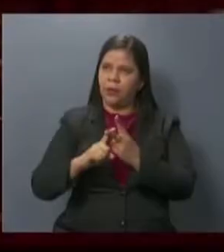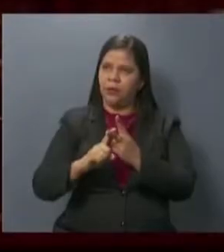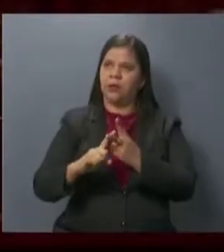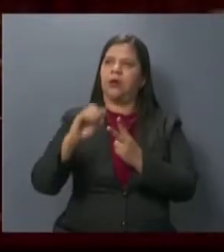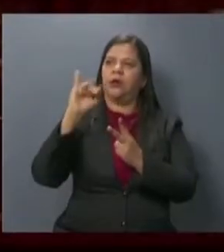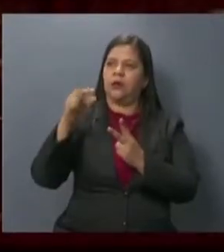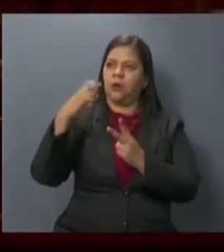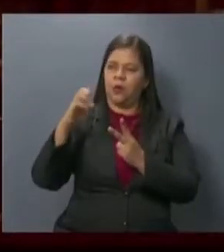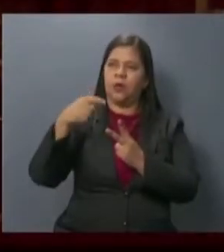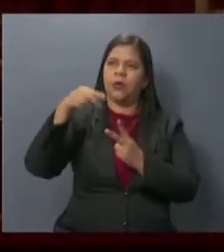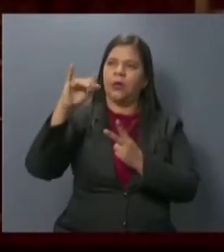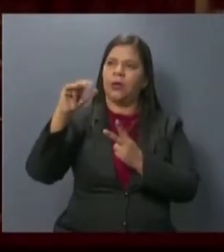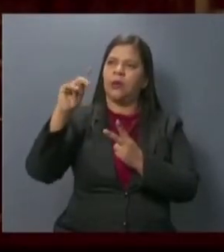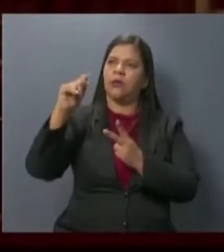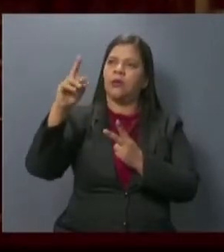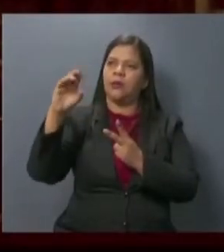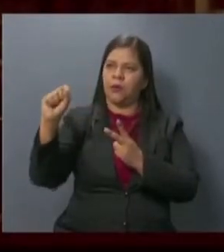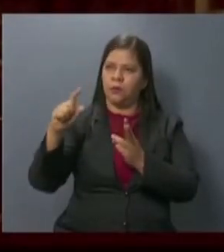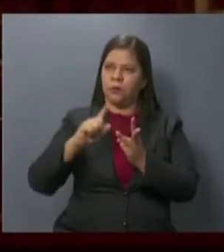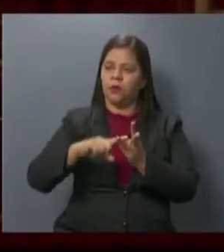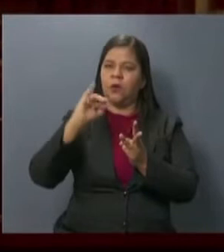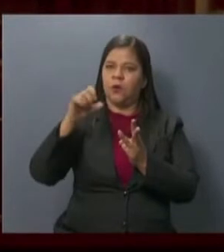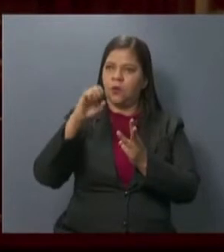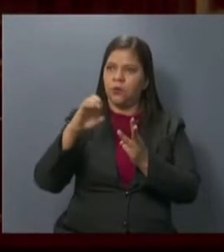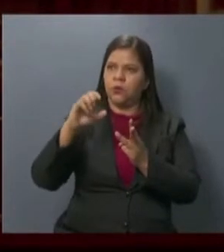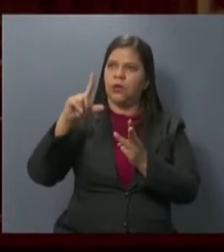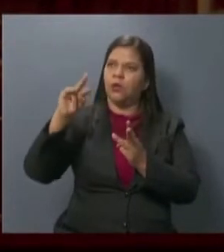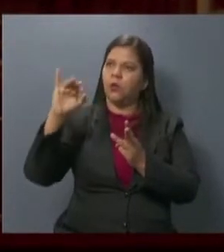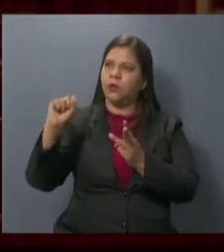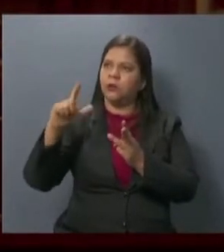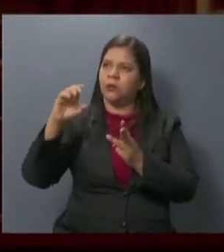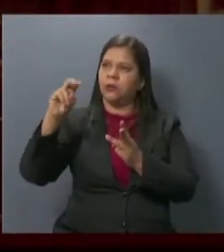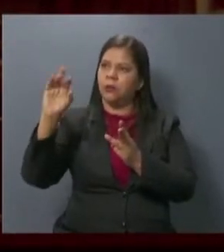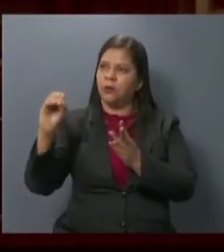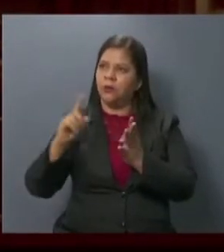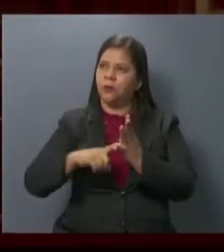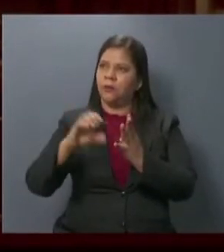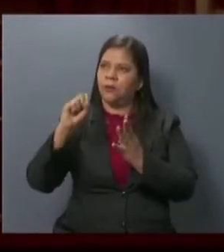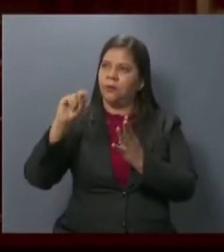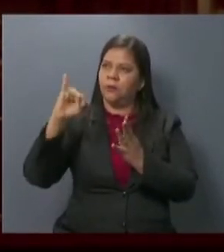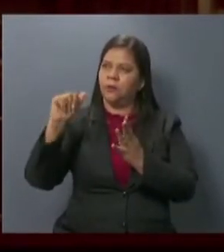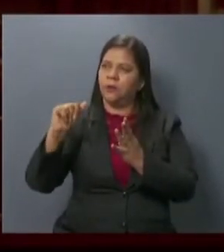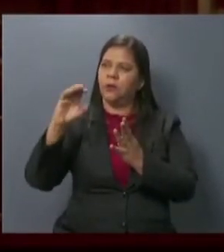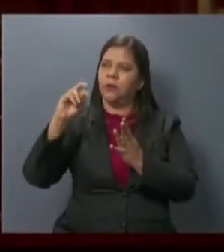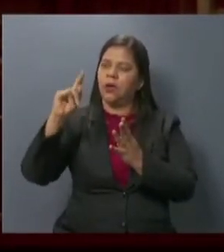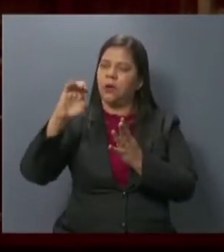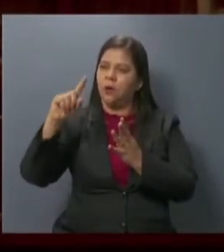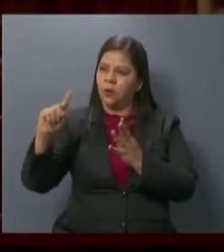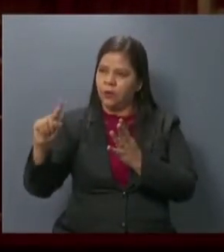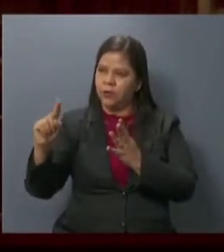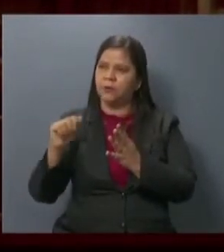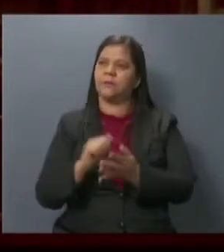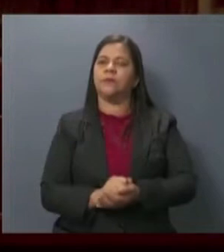Jorge Alfonso Quinteros Hernández, José Luis Lobo Castelar, Sonia Elizabeth Cortés de Madrid.